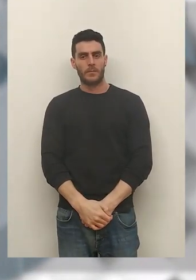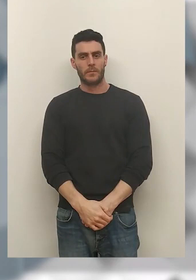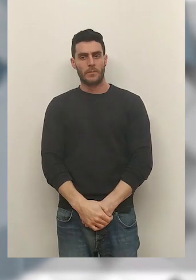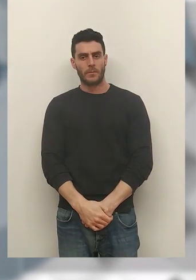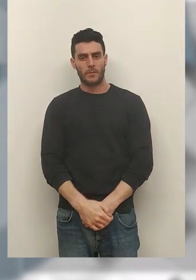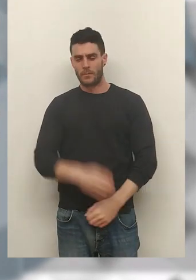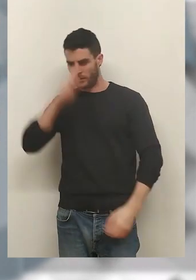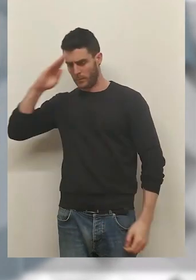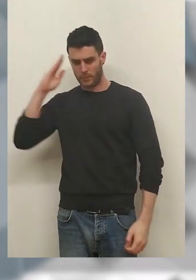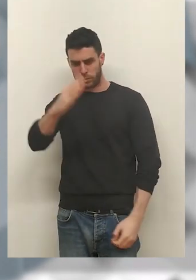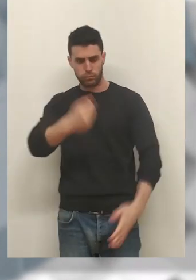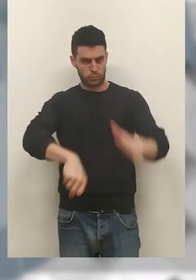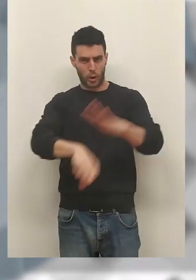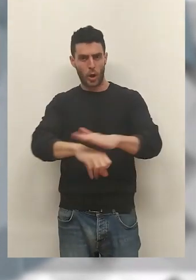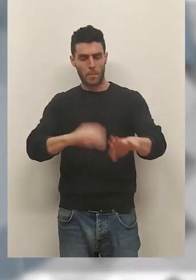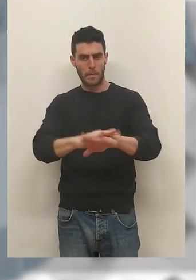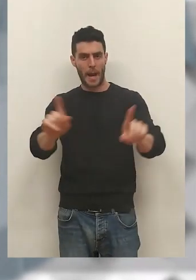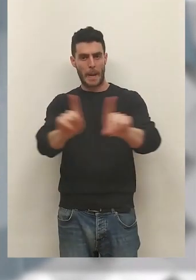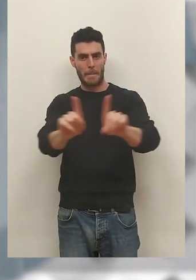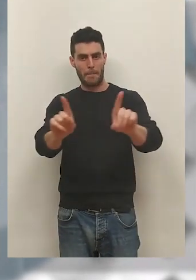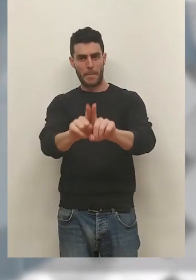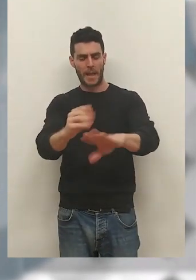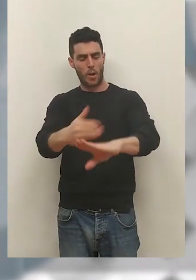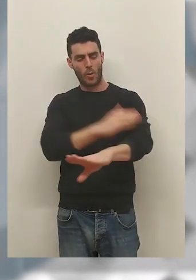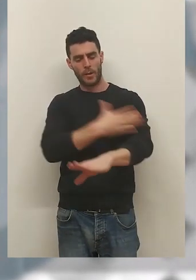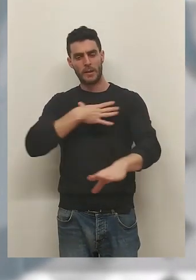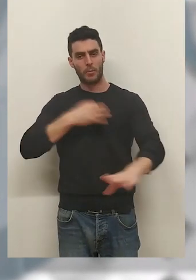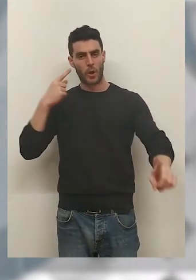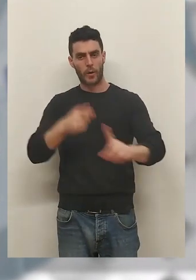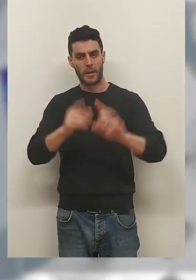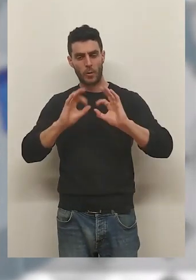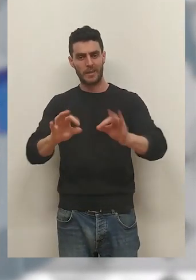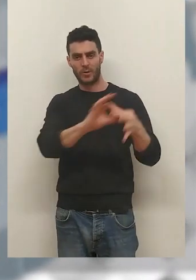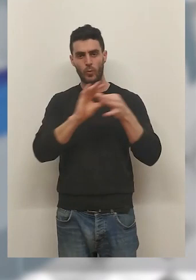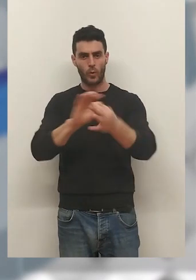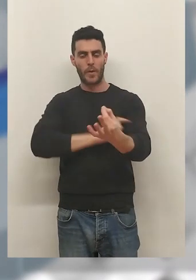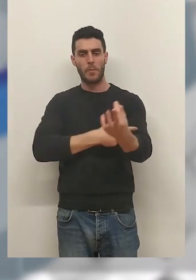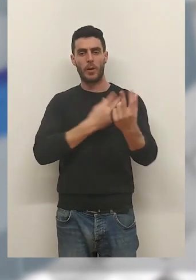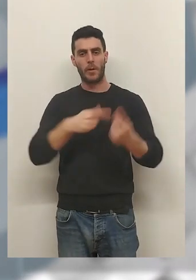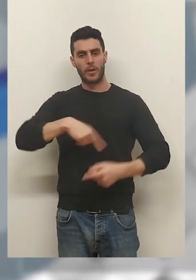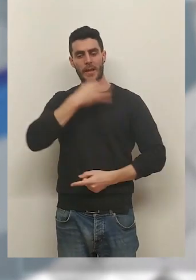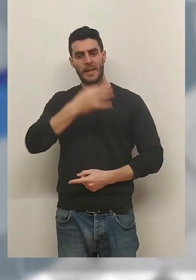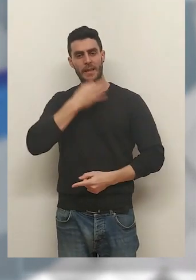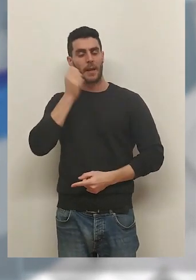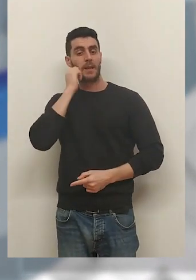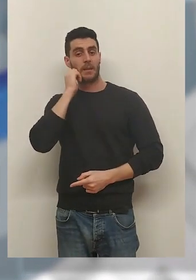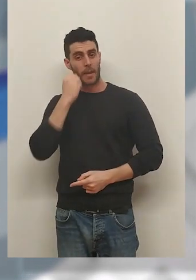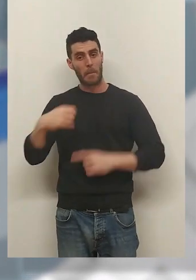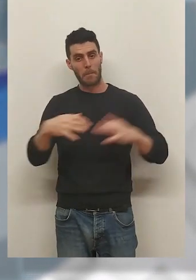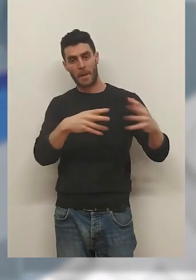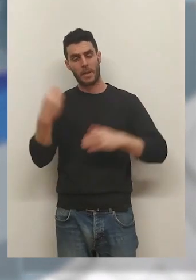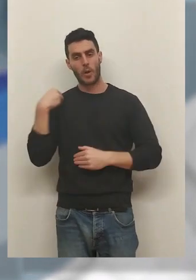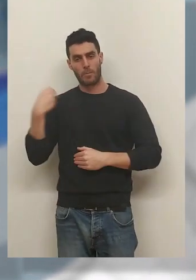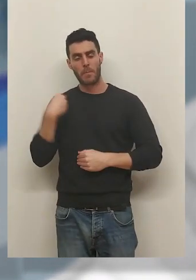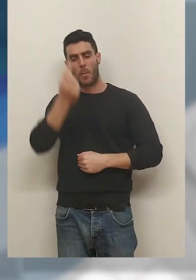Salir en tromba en busca de un gol que suba el empate al marcador lo antes posible. Ese es el objetivo de la Unión Deportiva Logroñés esta tarde en Sabadell. Un